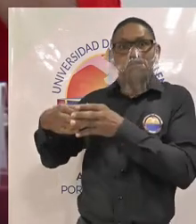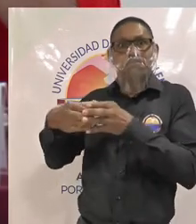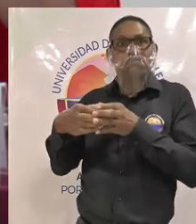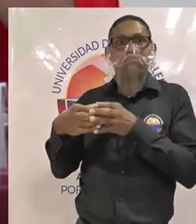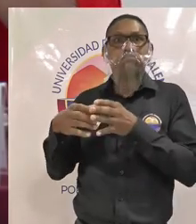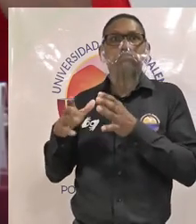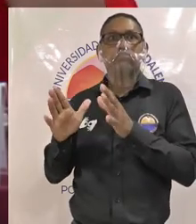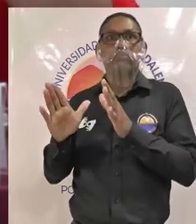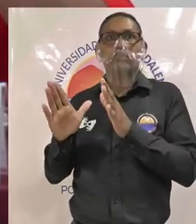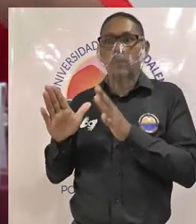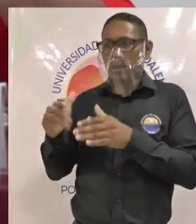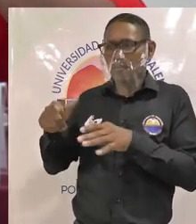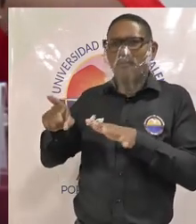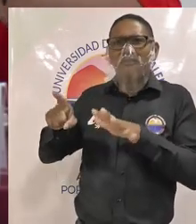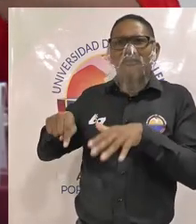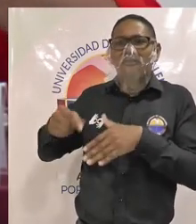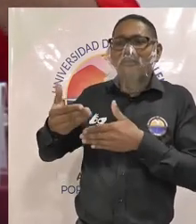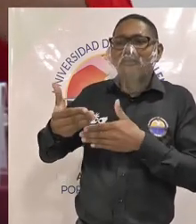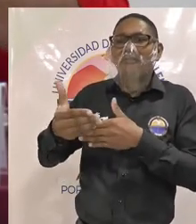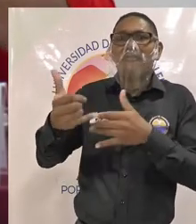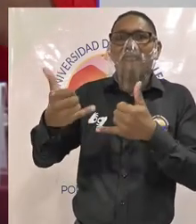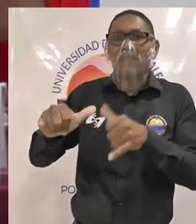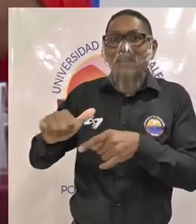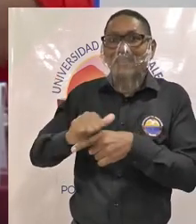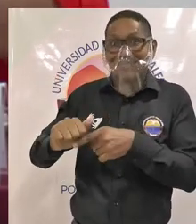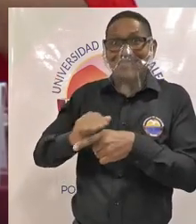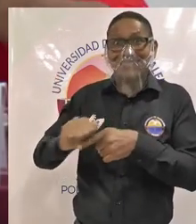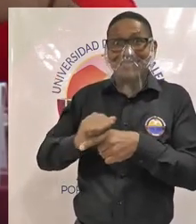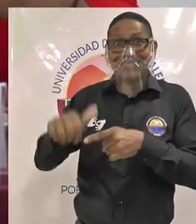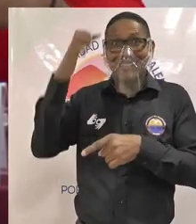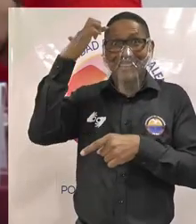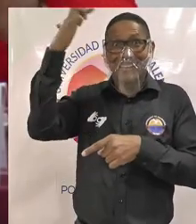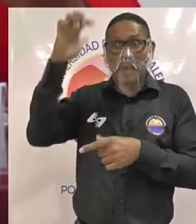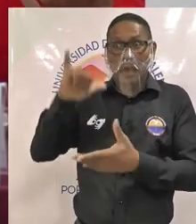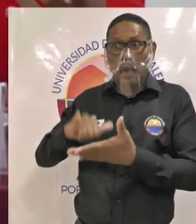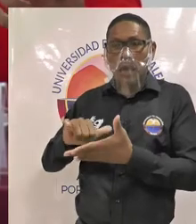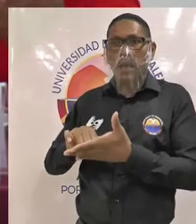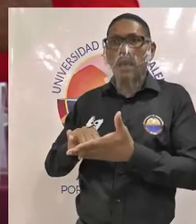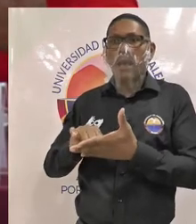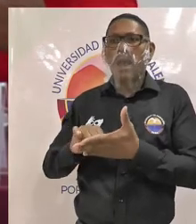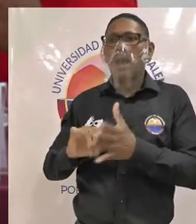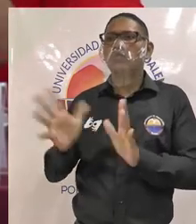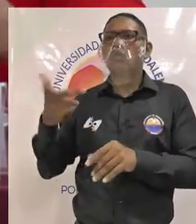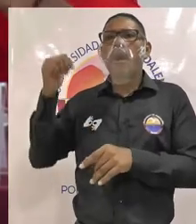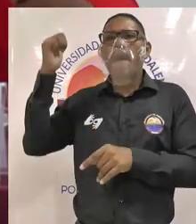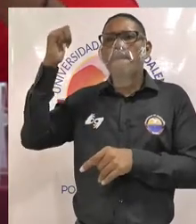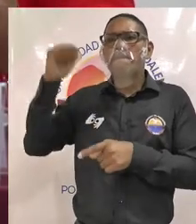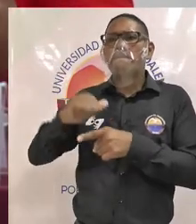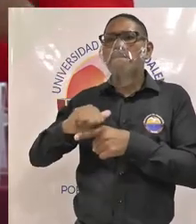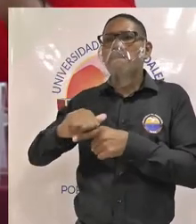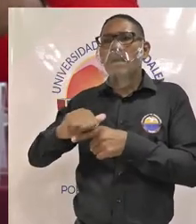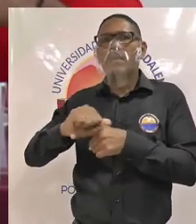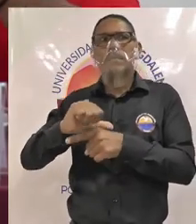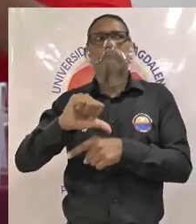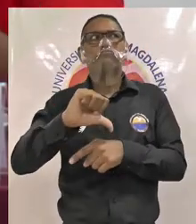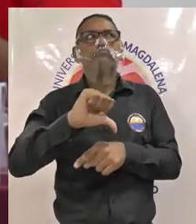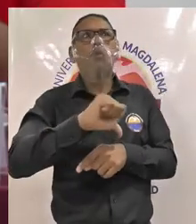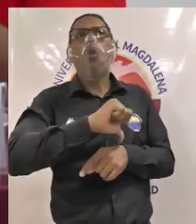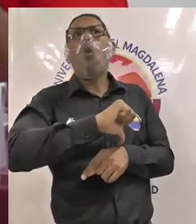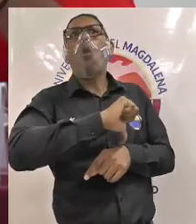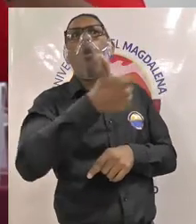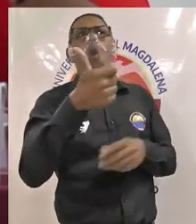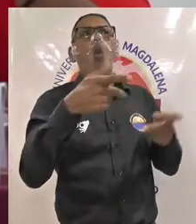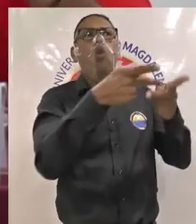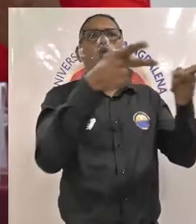sus últimos semestres para sus prácticas profesionales para que no realicen sus prácticas profesionales en una clínica de pronto archivando